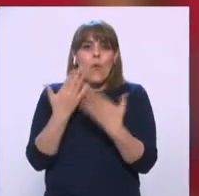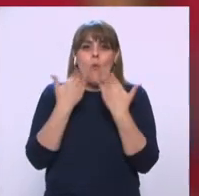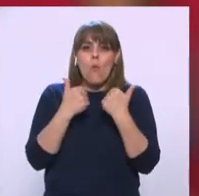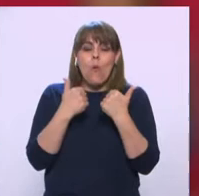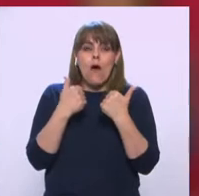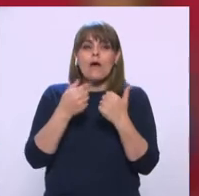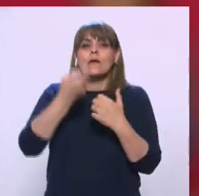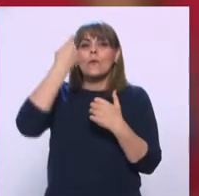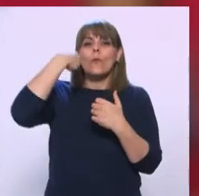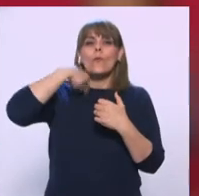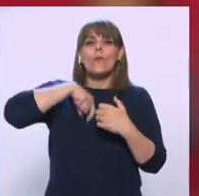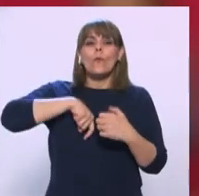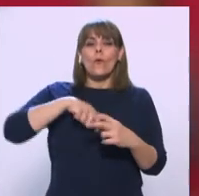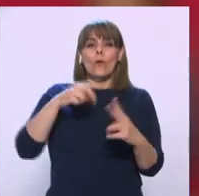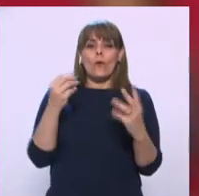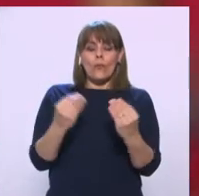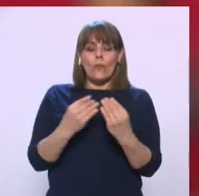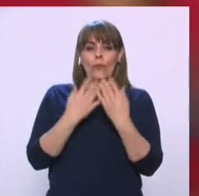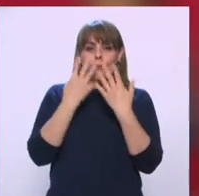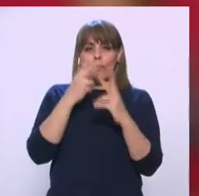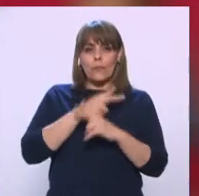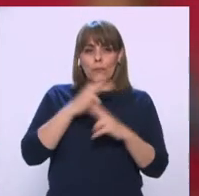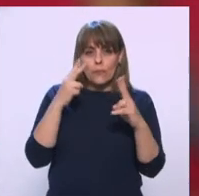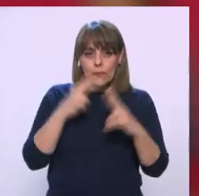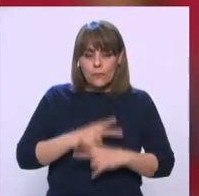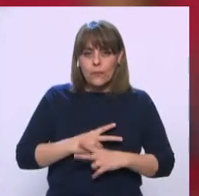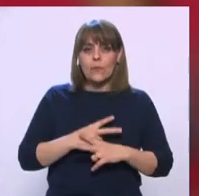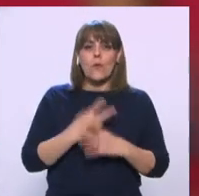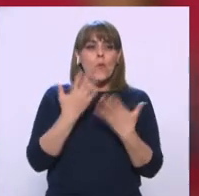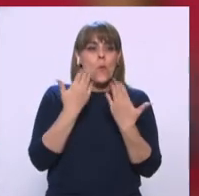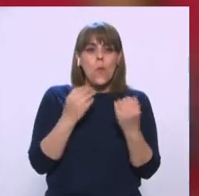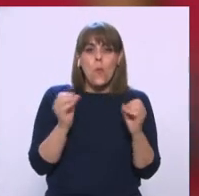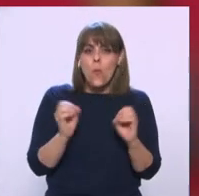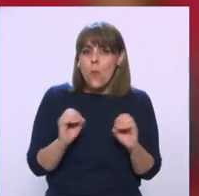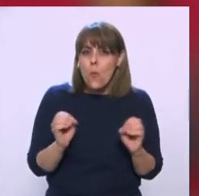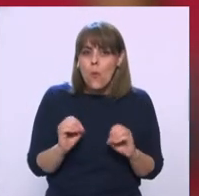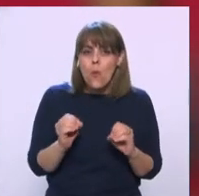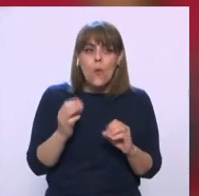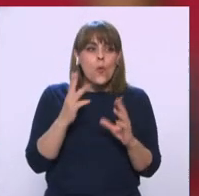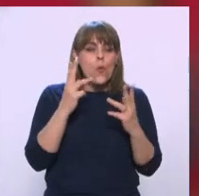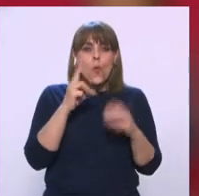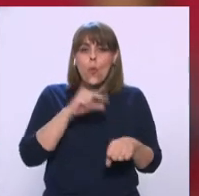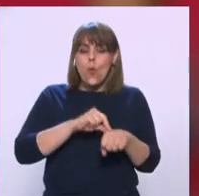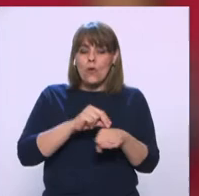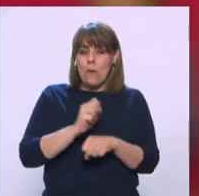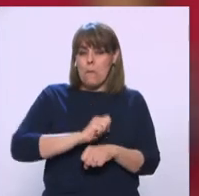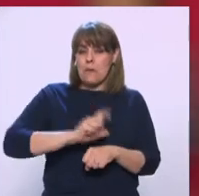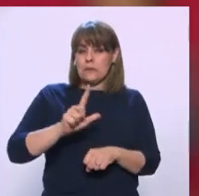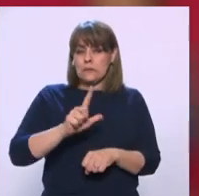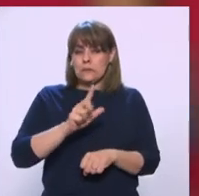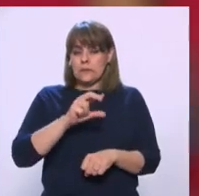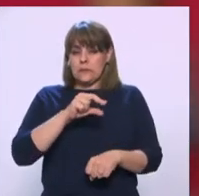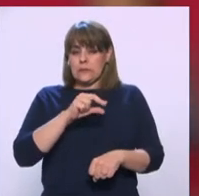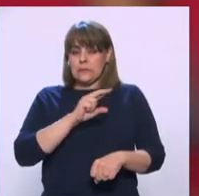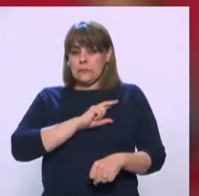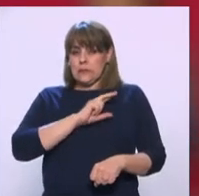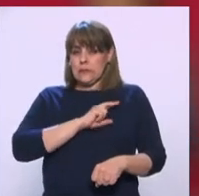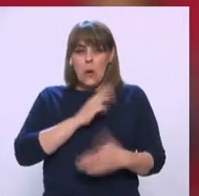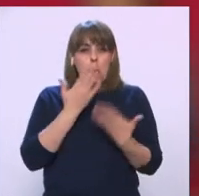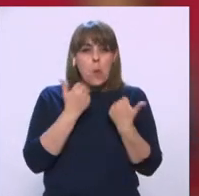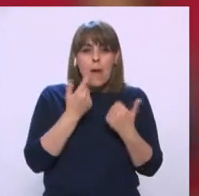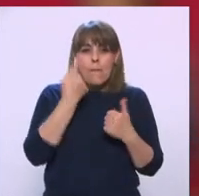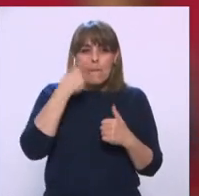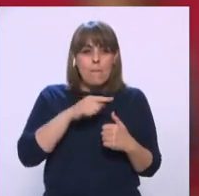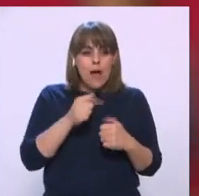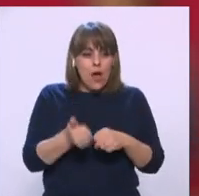ventiladores y no teníamos especialistas para enfrentar